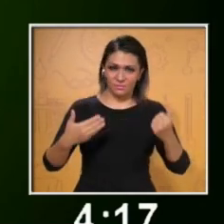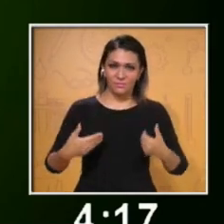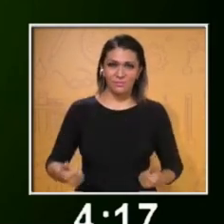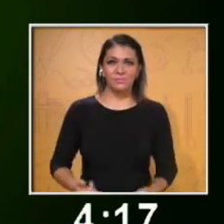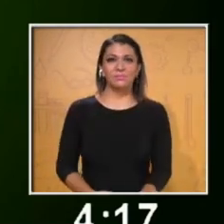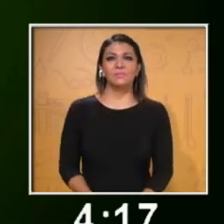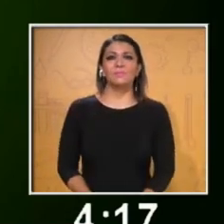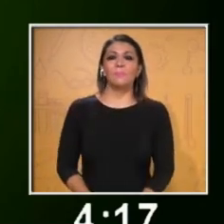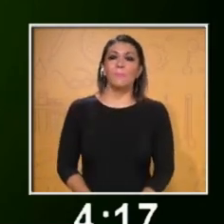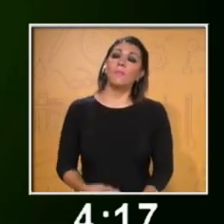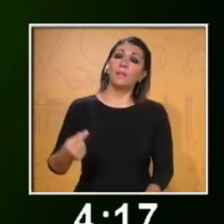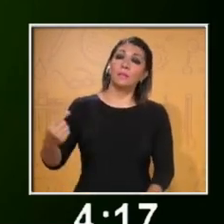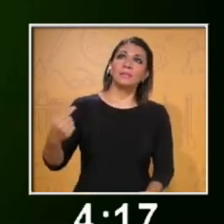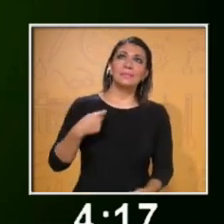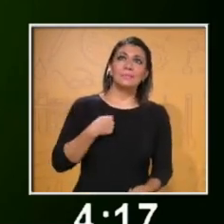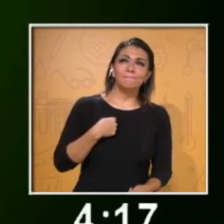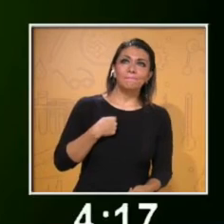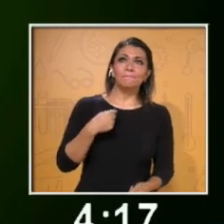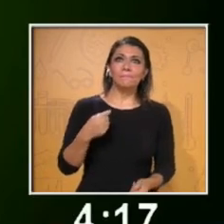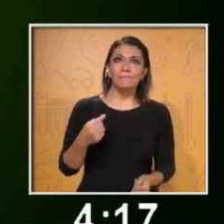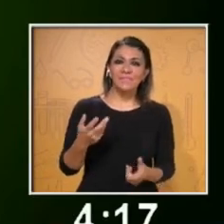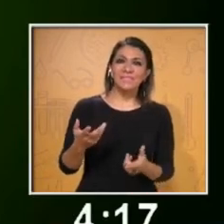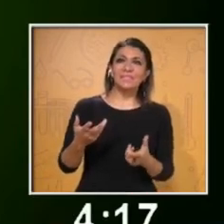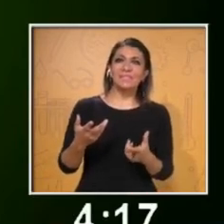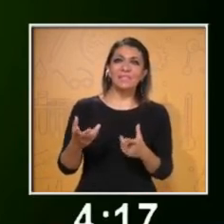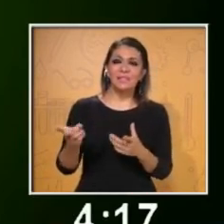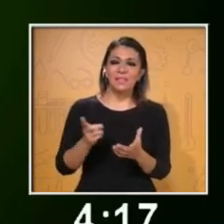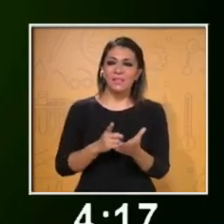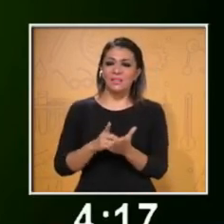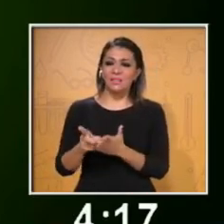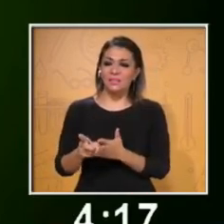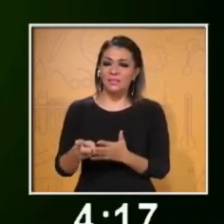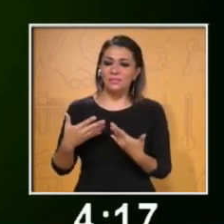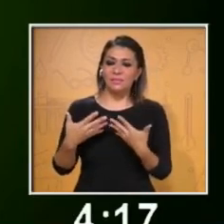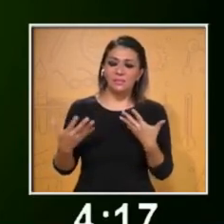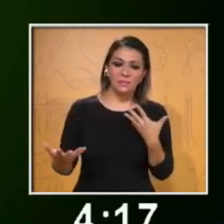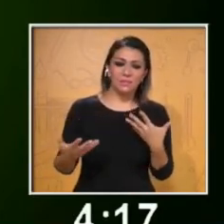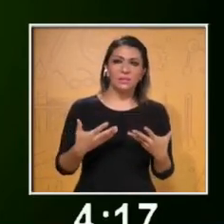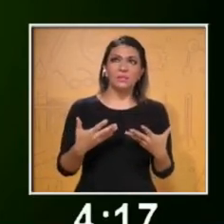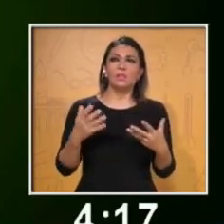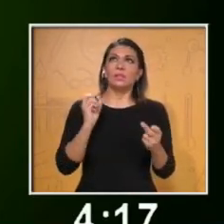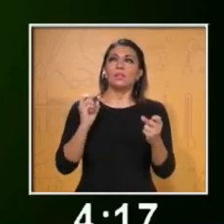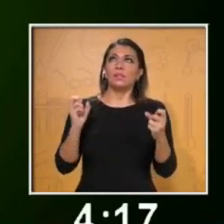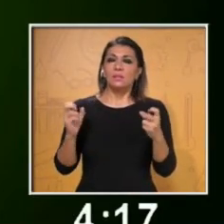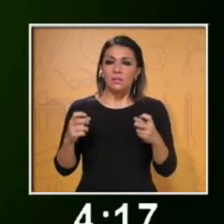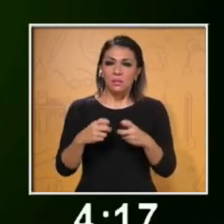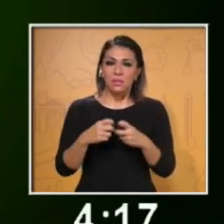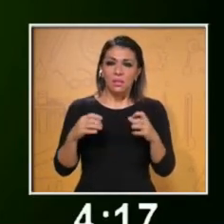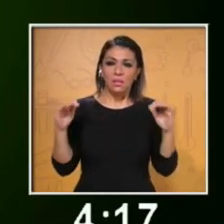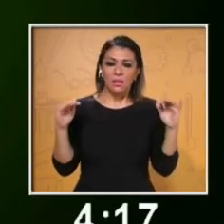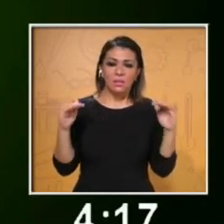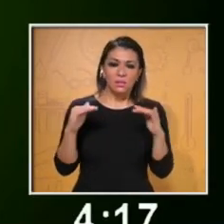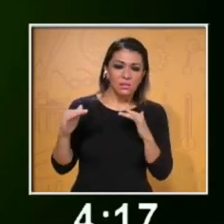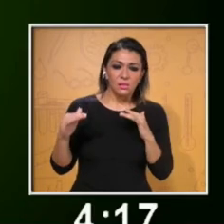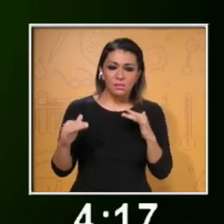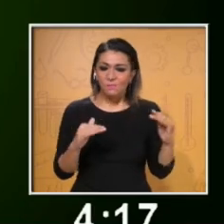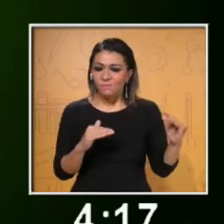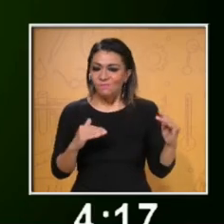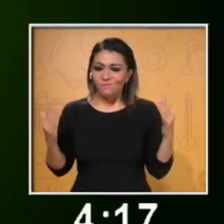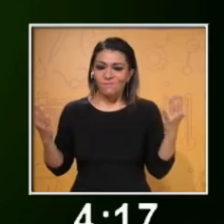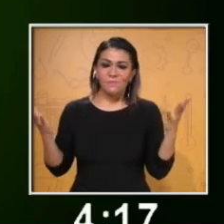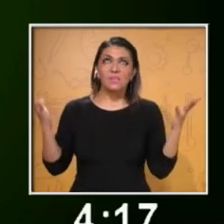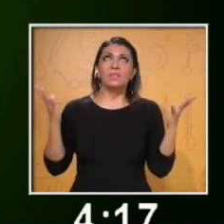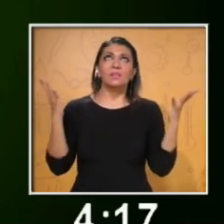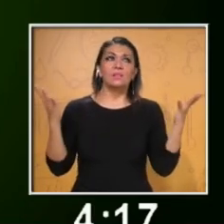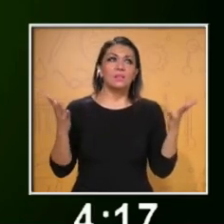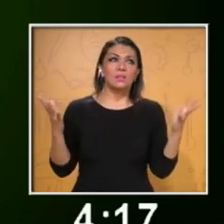Bueno, pues yo les voy a hablar de los derechos humanos y de la igualdad. Y entonces, pues,